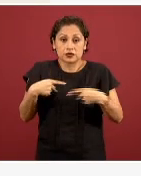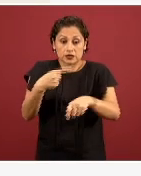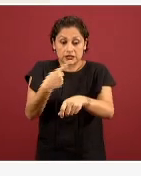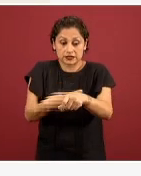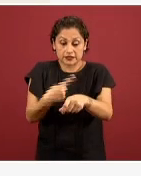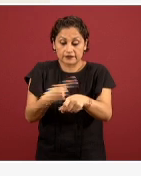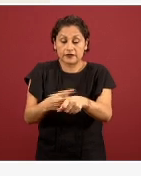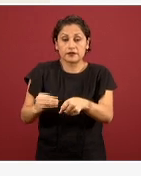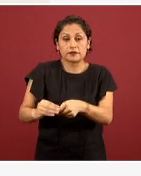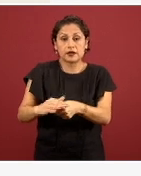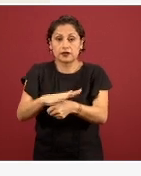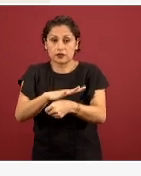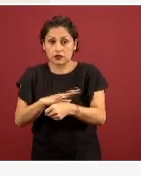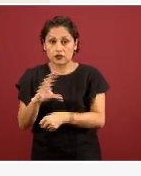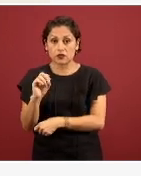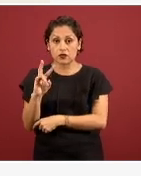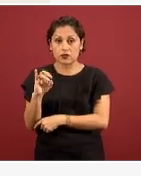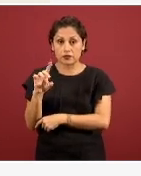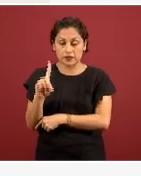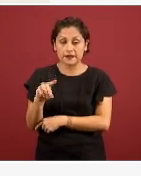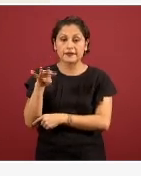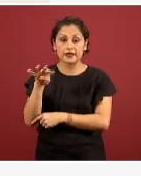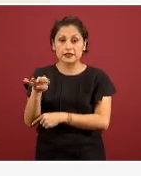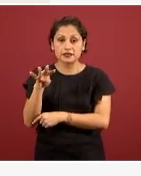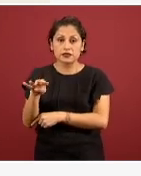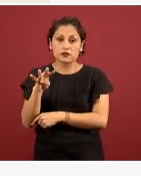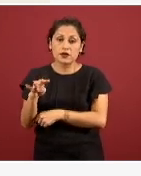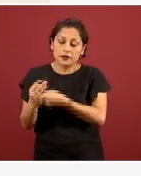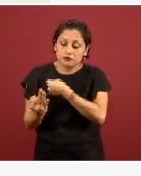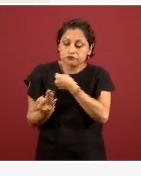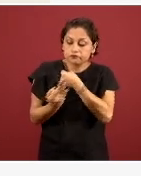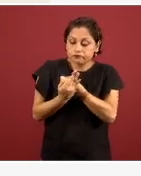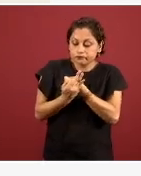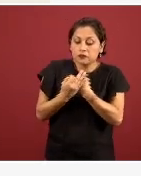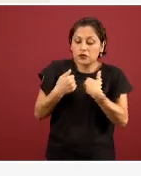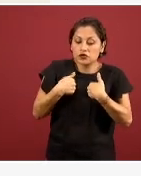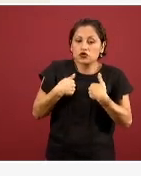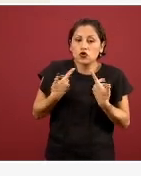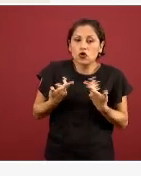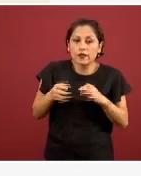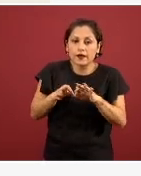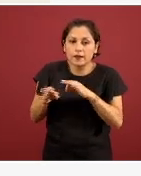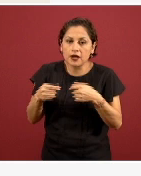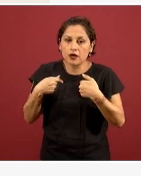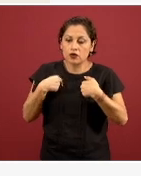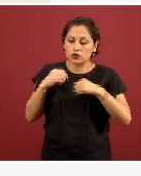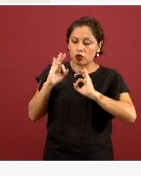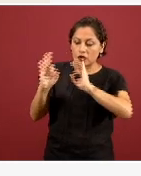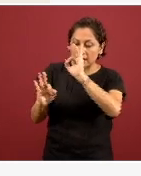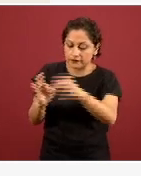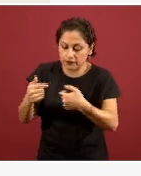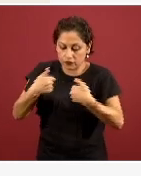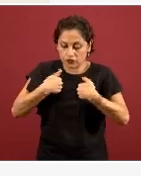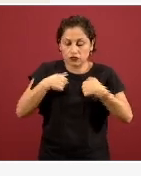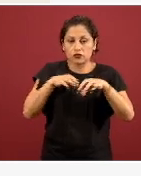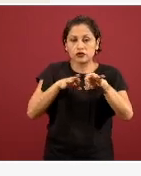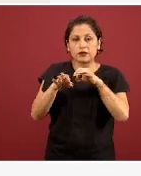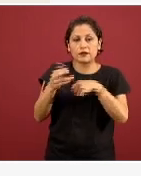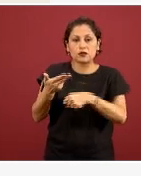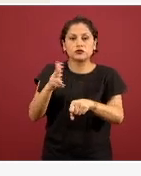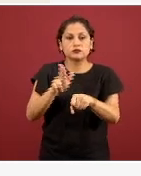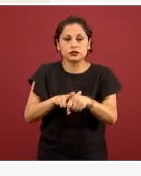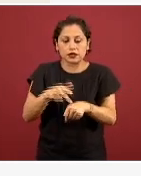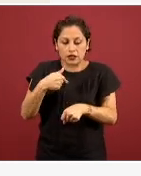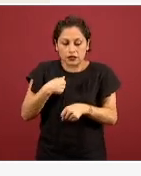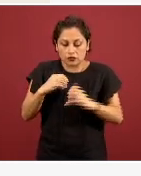sus contactos y el personal de salud. Son los lineamientos de cuidados que debe tener el personal de salud en la atención